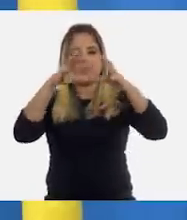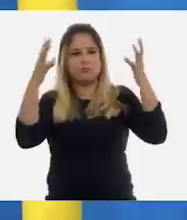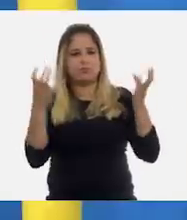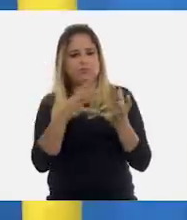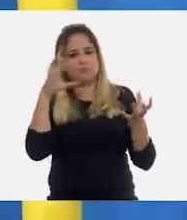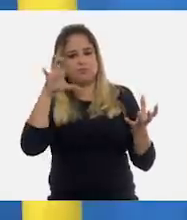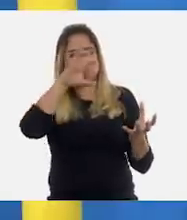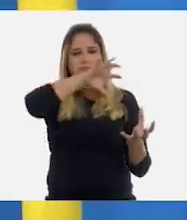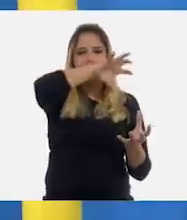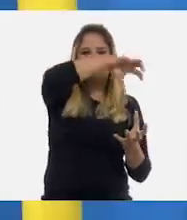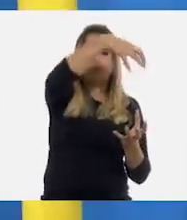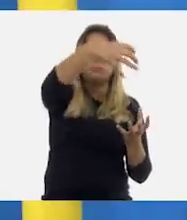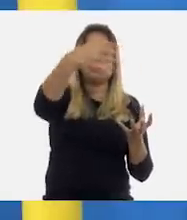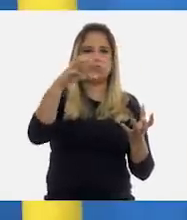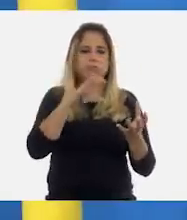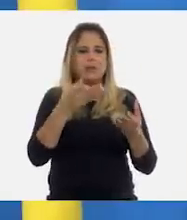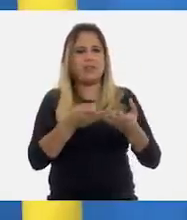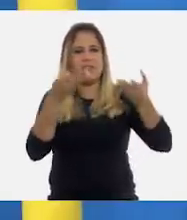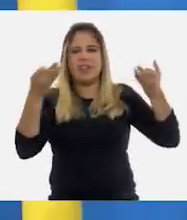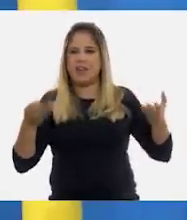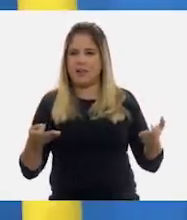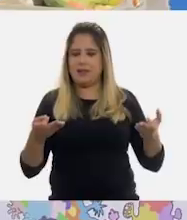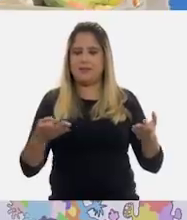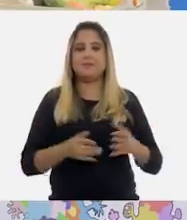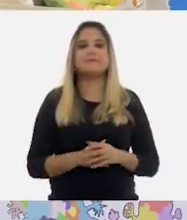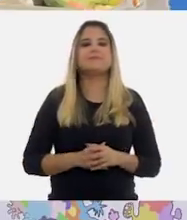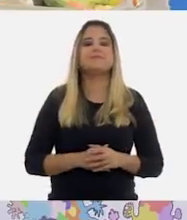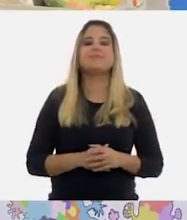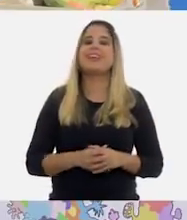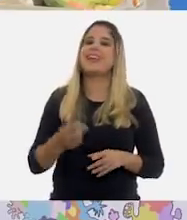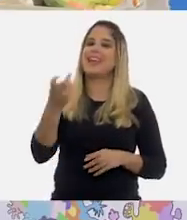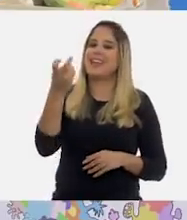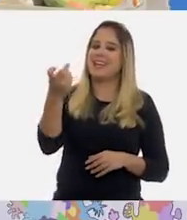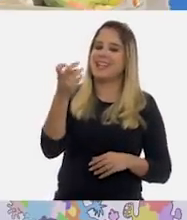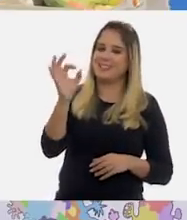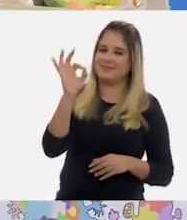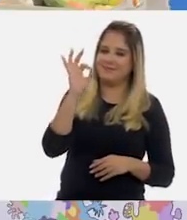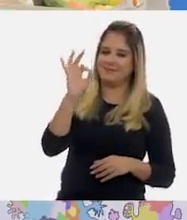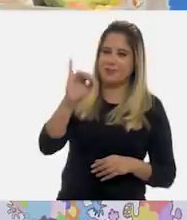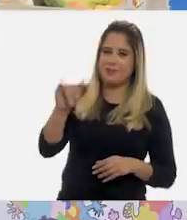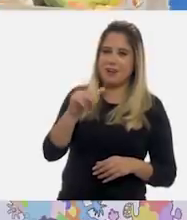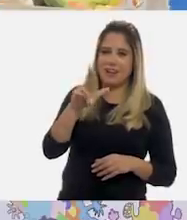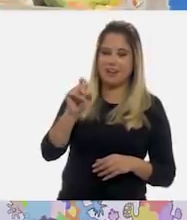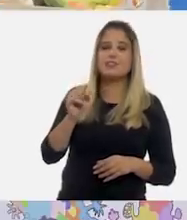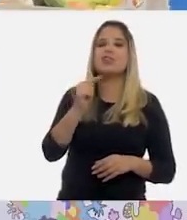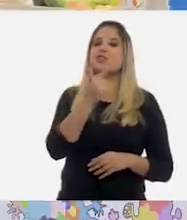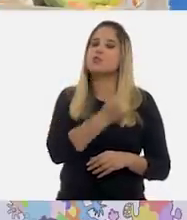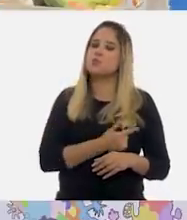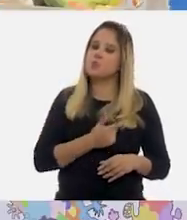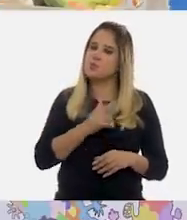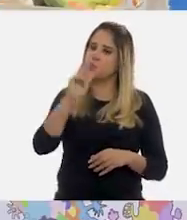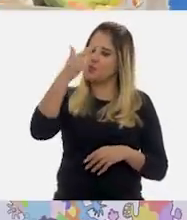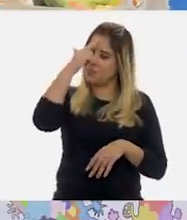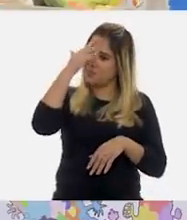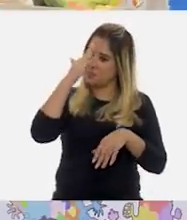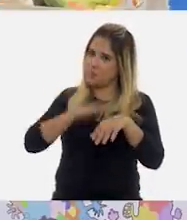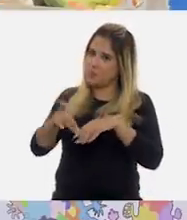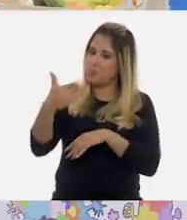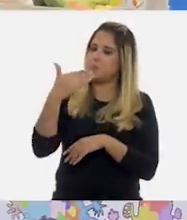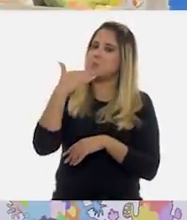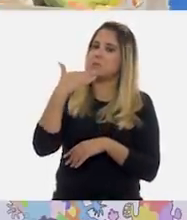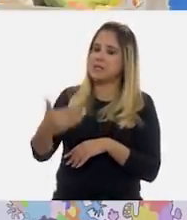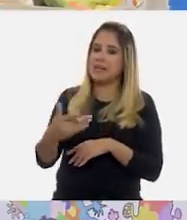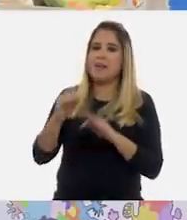terrestre y son las formas de la superficie terrestre. Así es, Juan Carlos. Me da gusto que recuerdes lo esencial del tema.